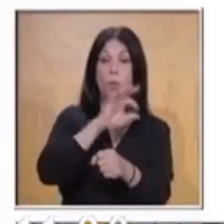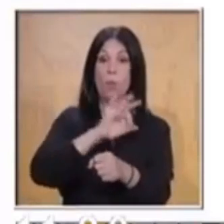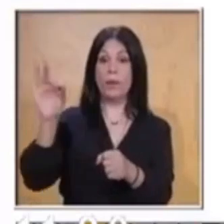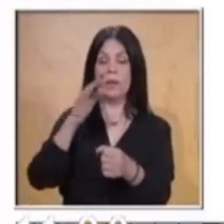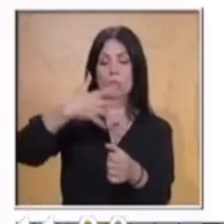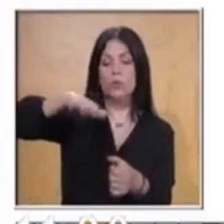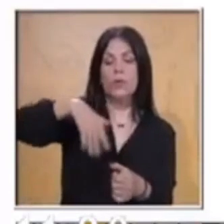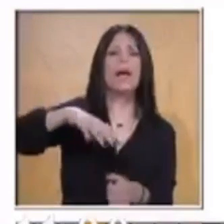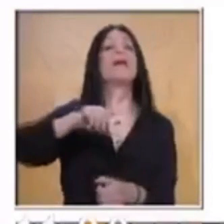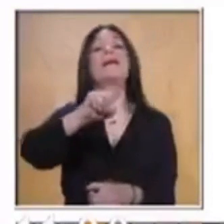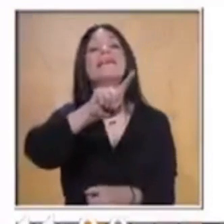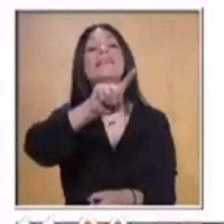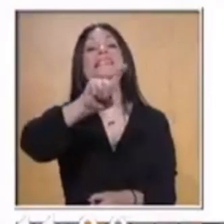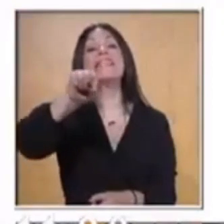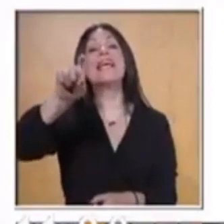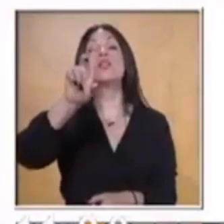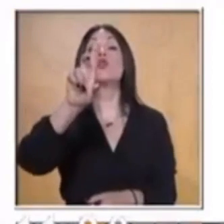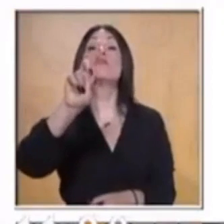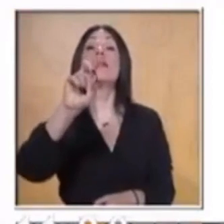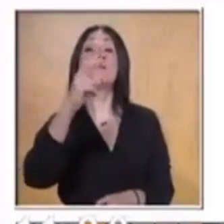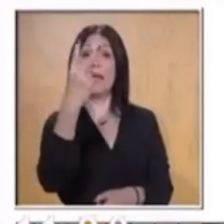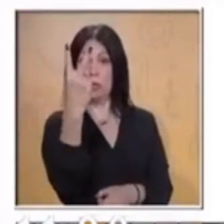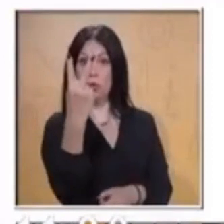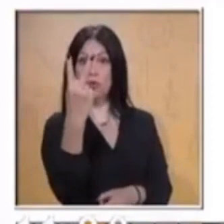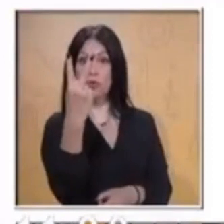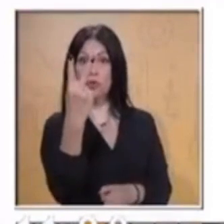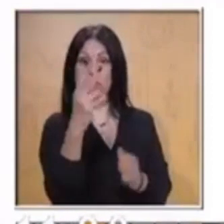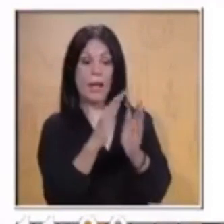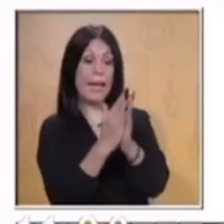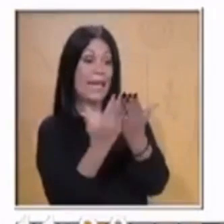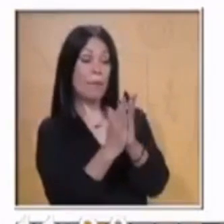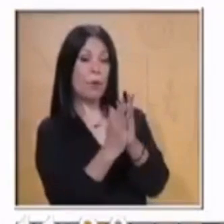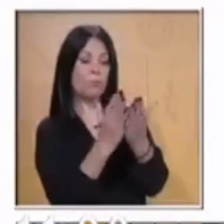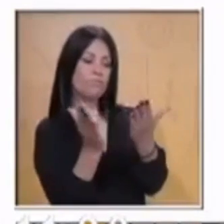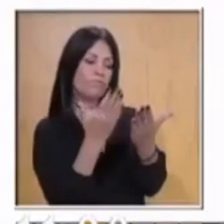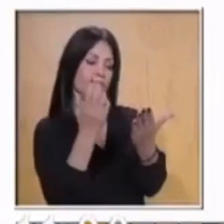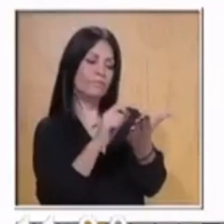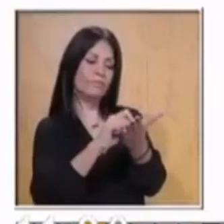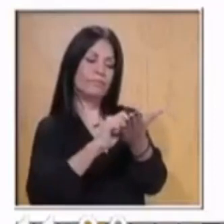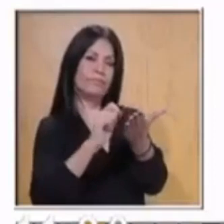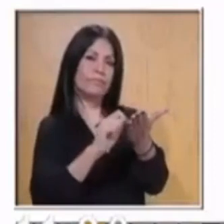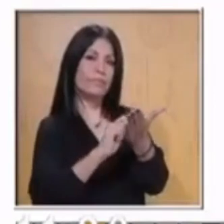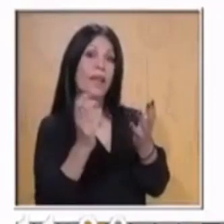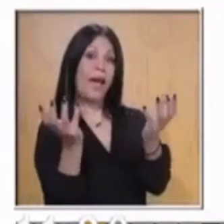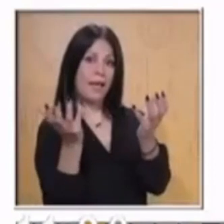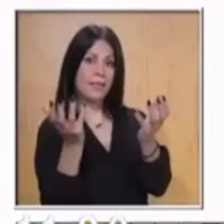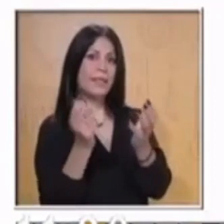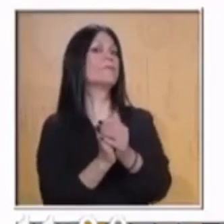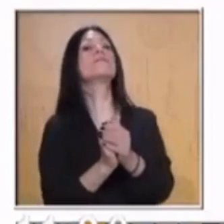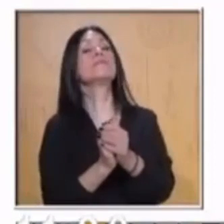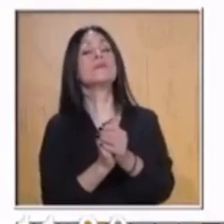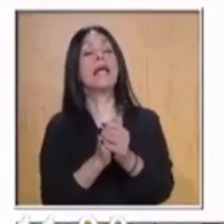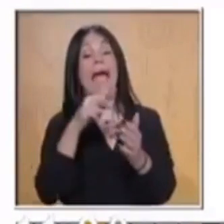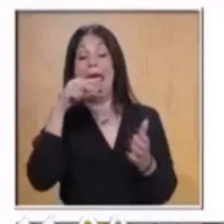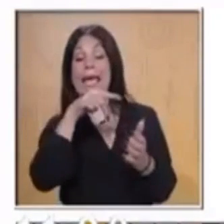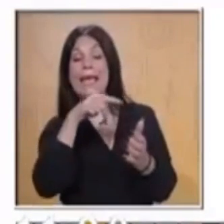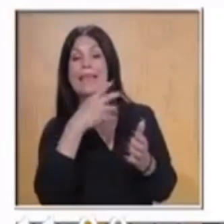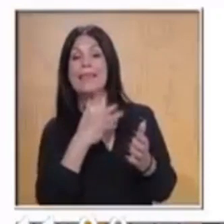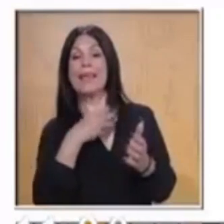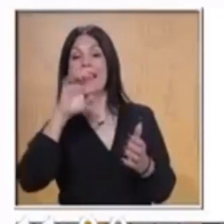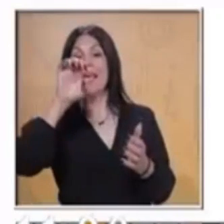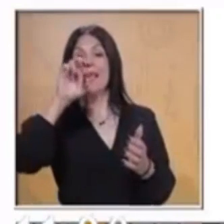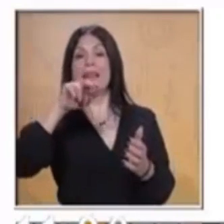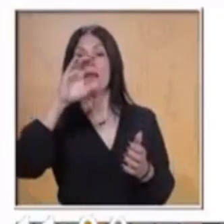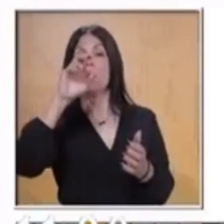132 y 133 de tu libro. Viene otro ejemplo de encuesta. En la página